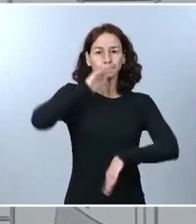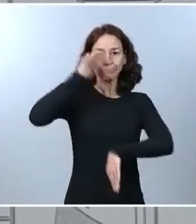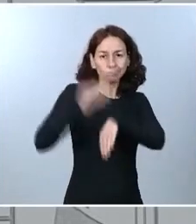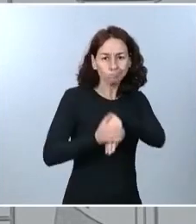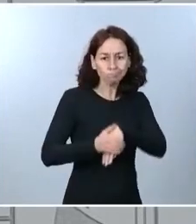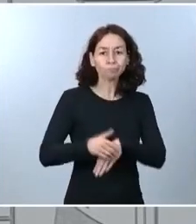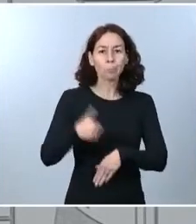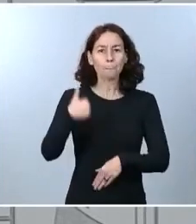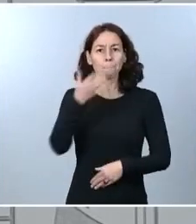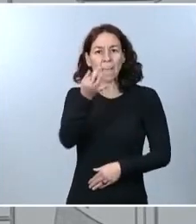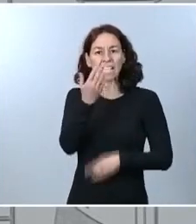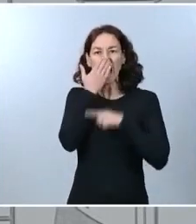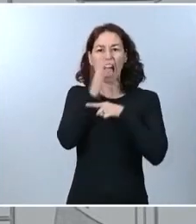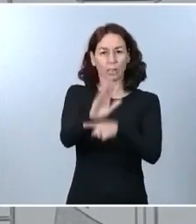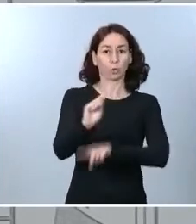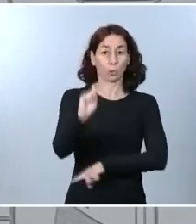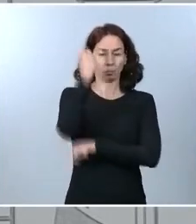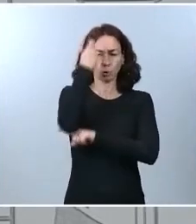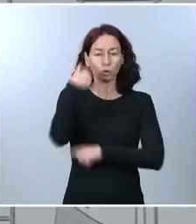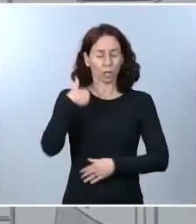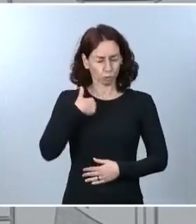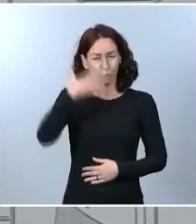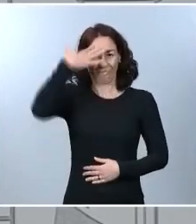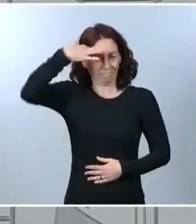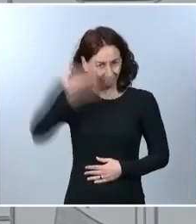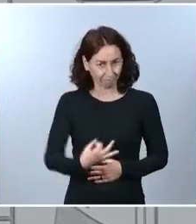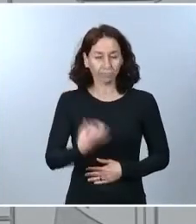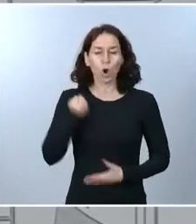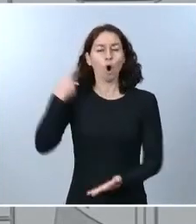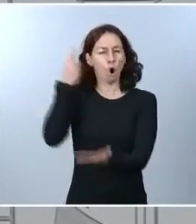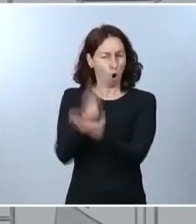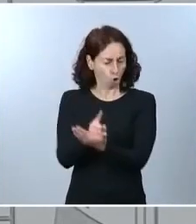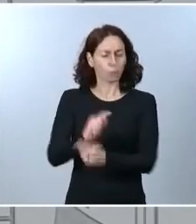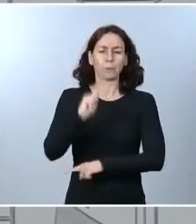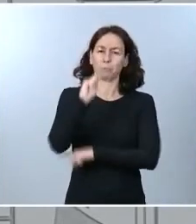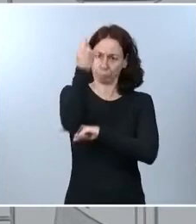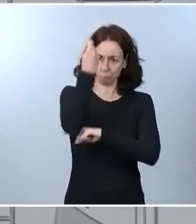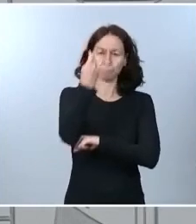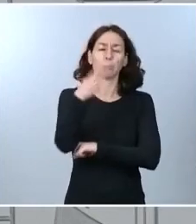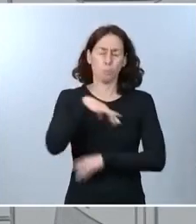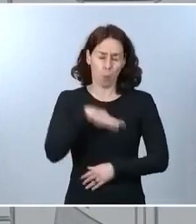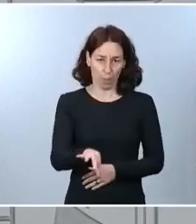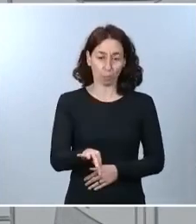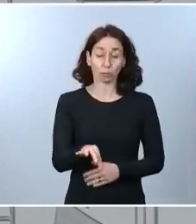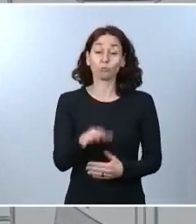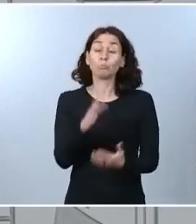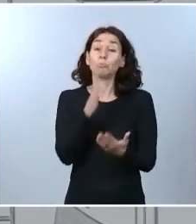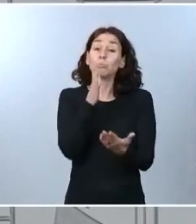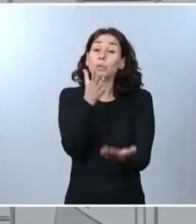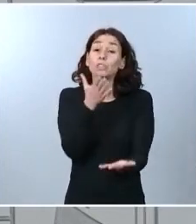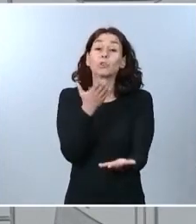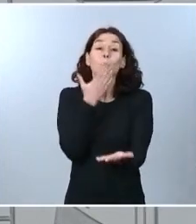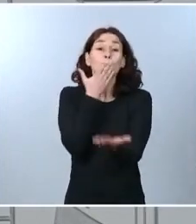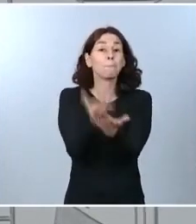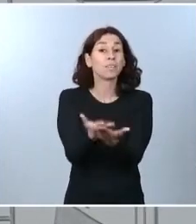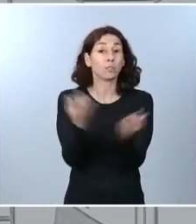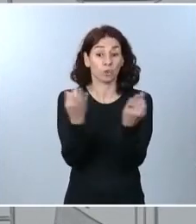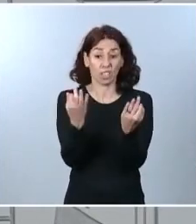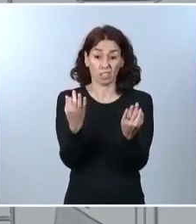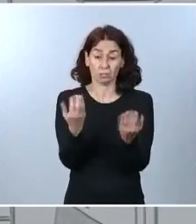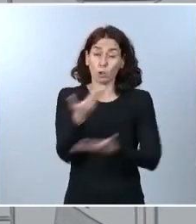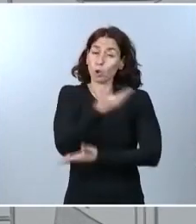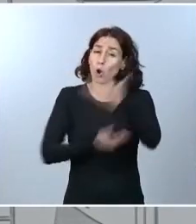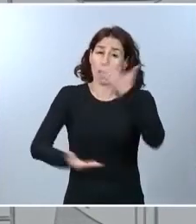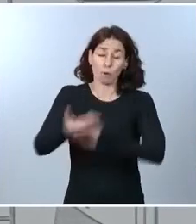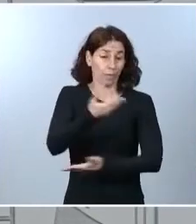Yo estoy convencido de que lo vamos a volver a lograr y por eso pido la ayuda, la colaboración de todos los ciudadanos. Puedo comprender